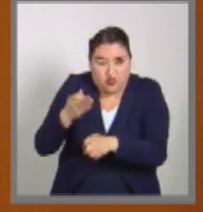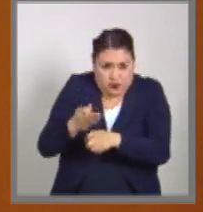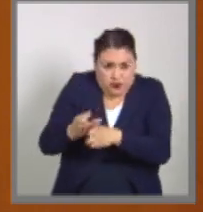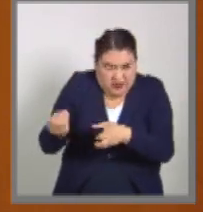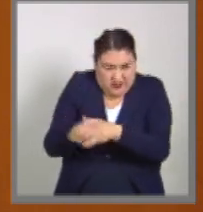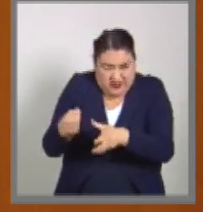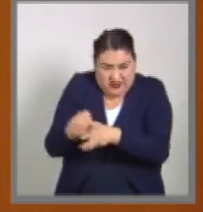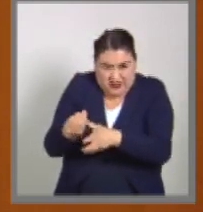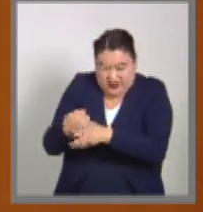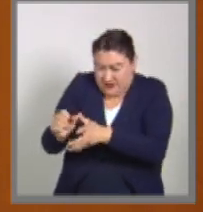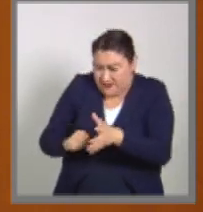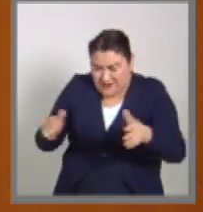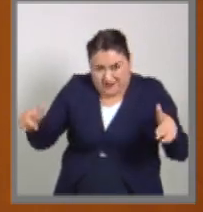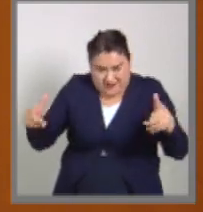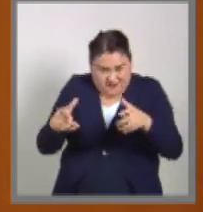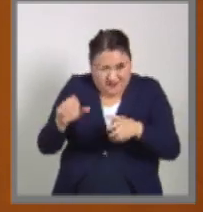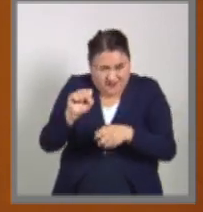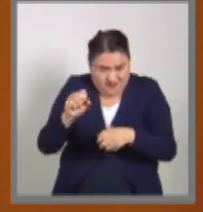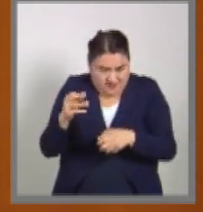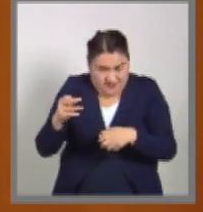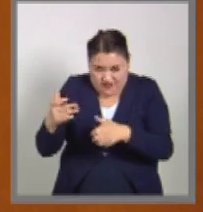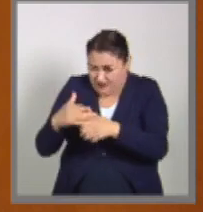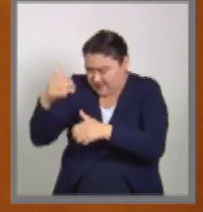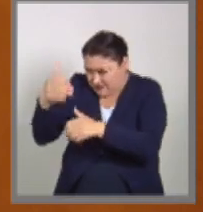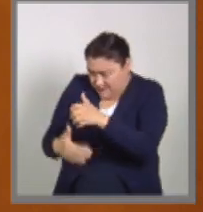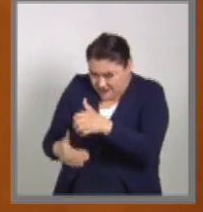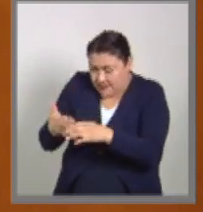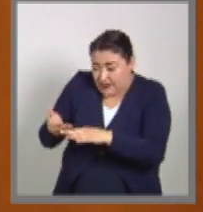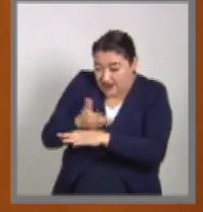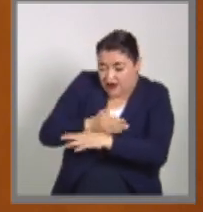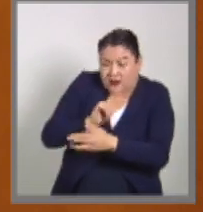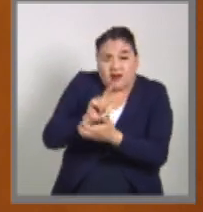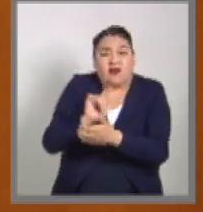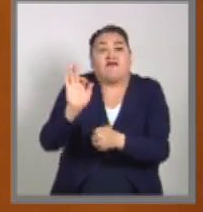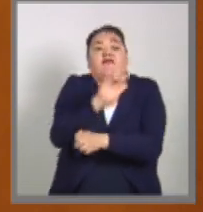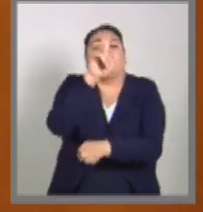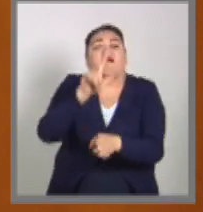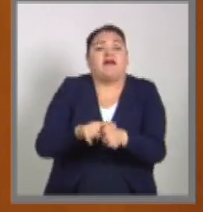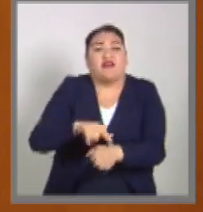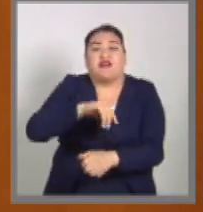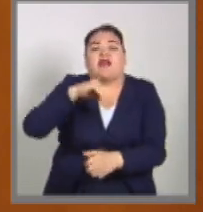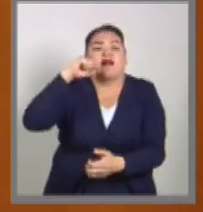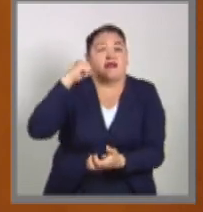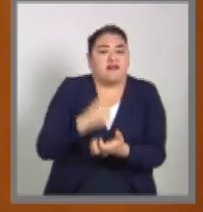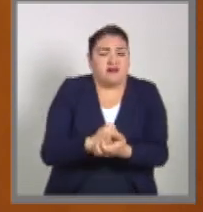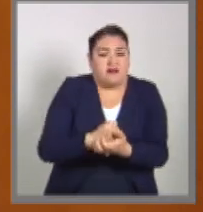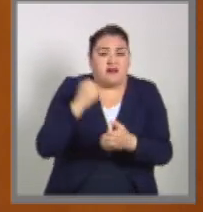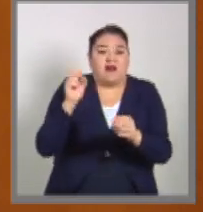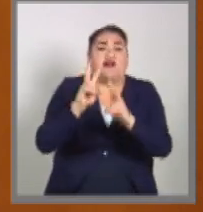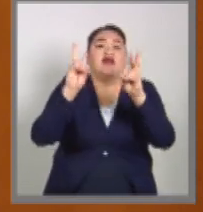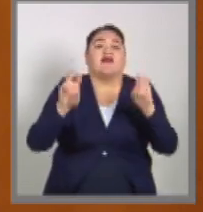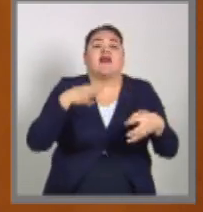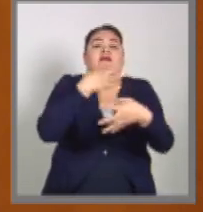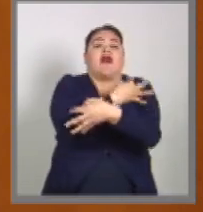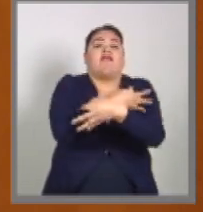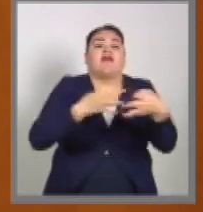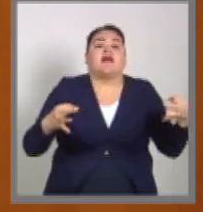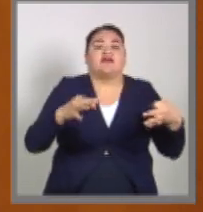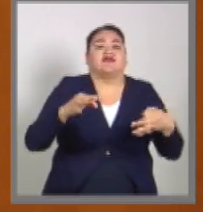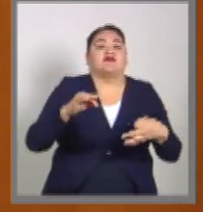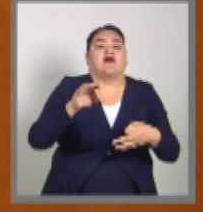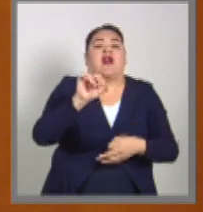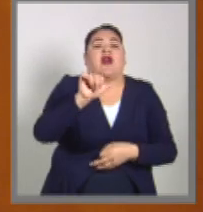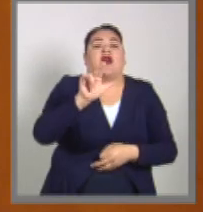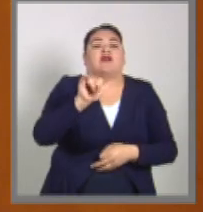sesiones de esta legislatura, tengamos esta ley federal sobre declaración de ausencia en el marco